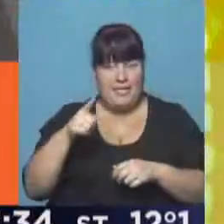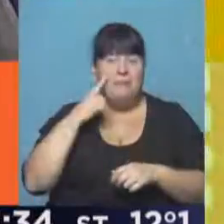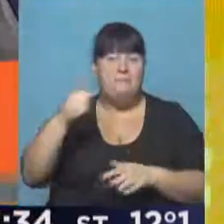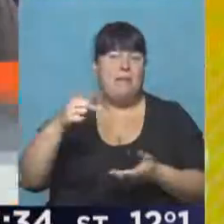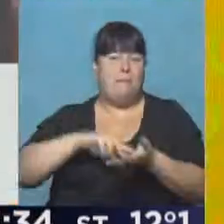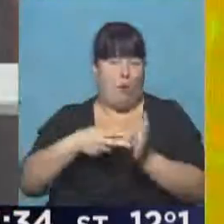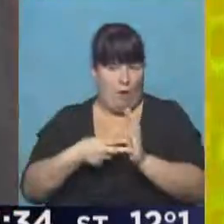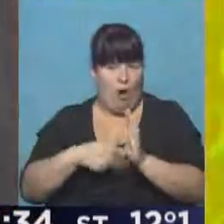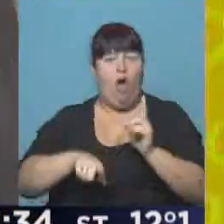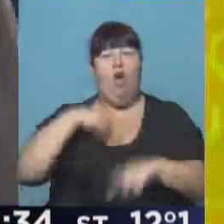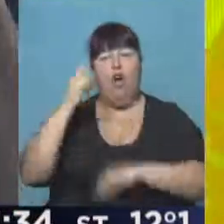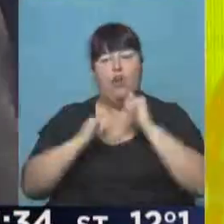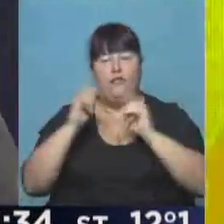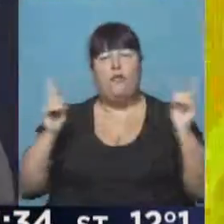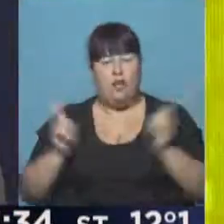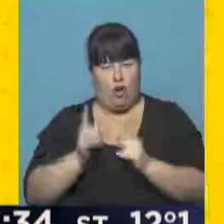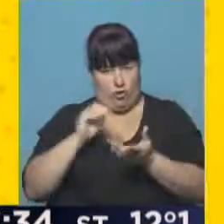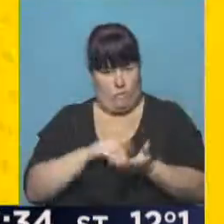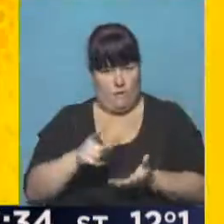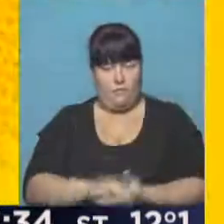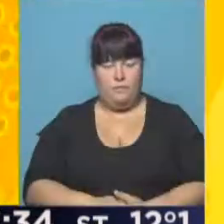problemas. Más información en el siguiente compacto.